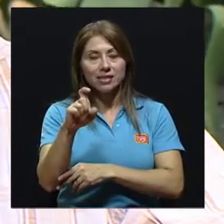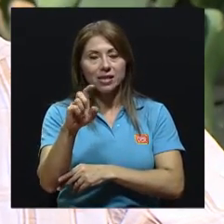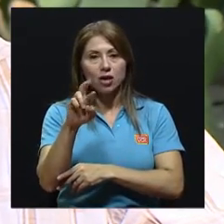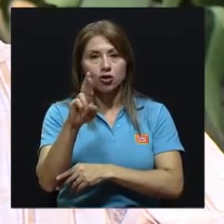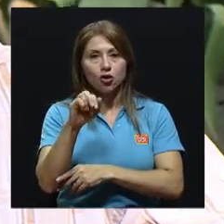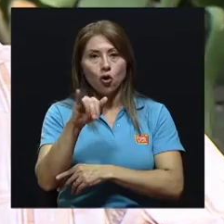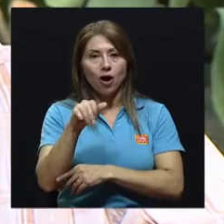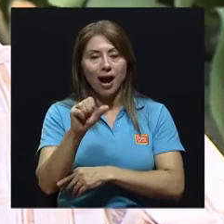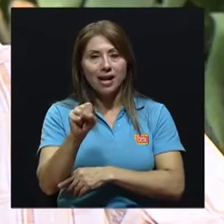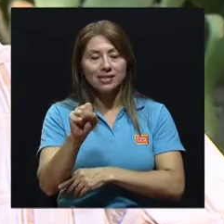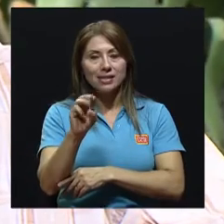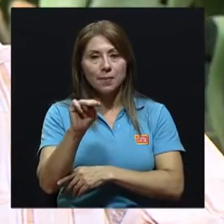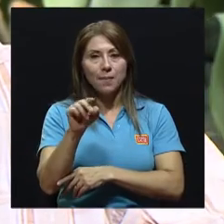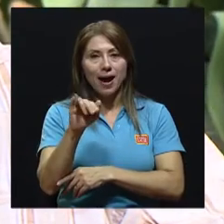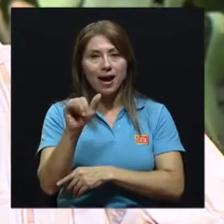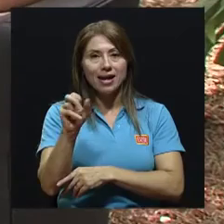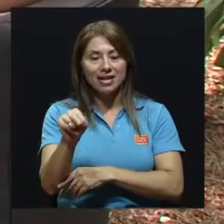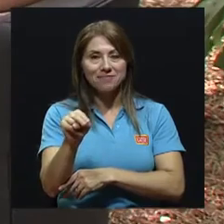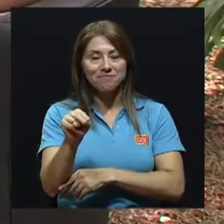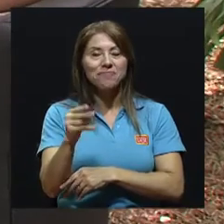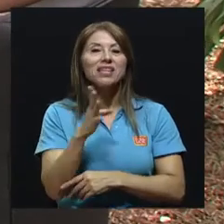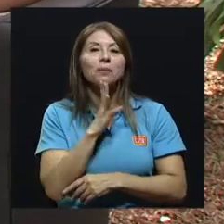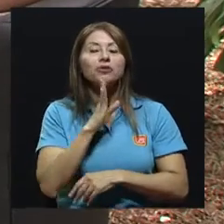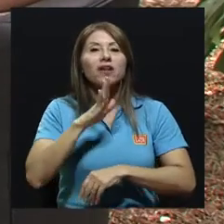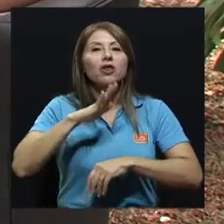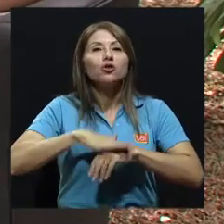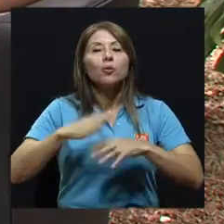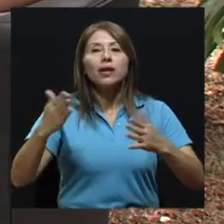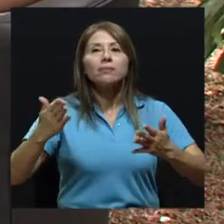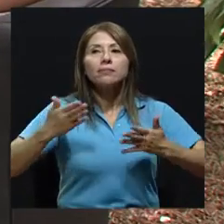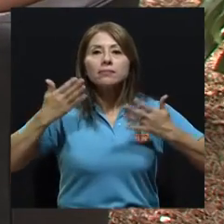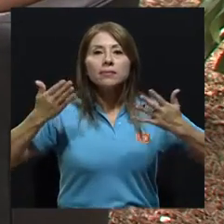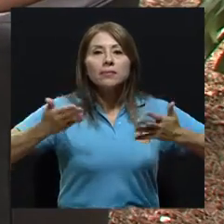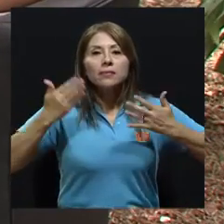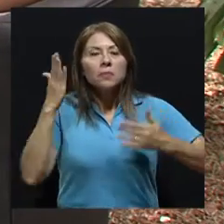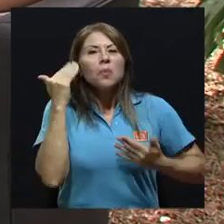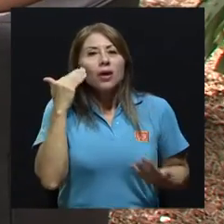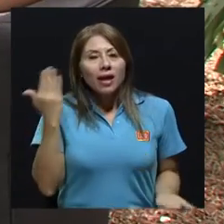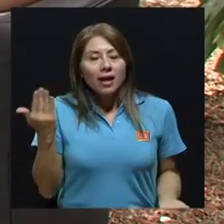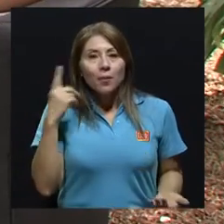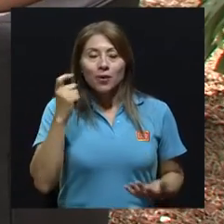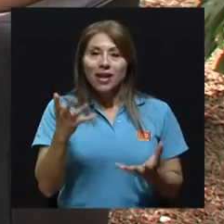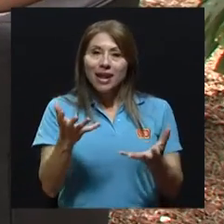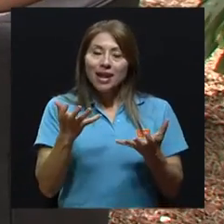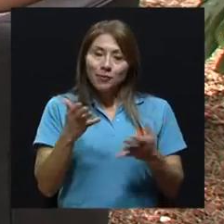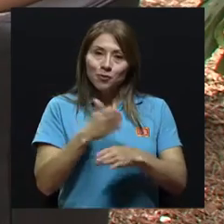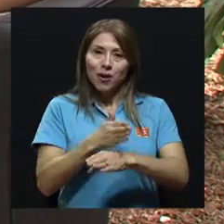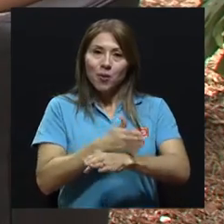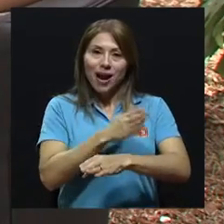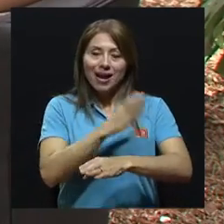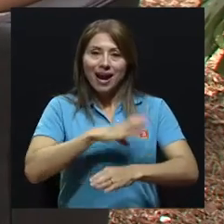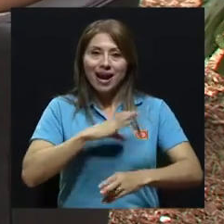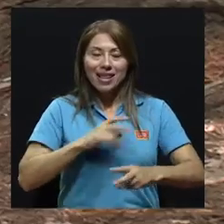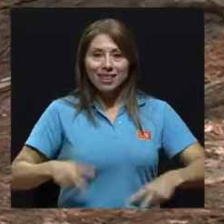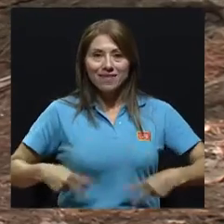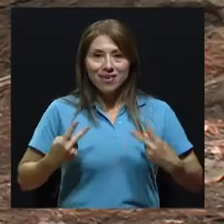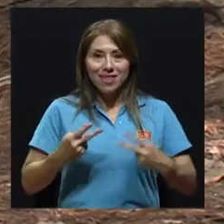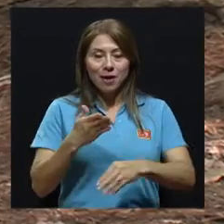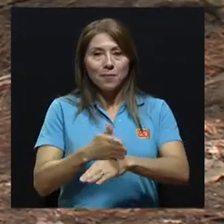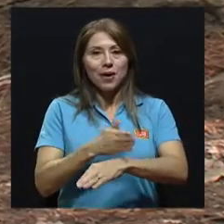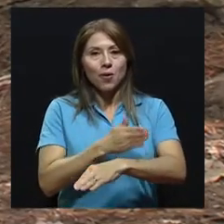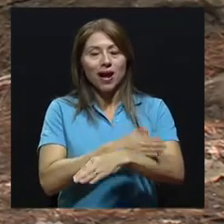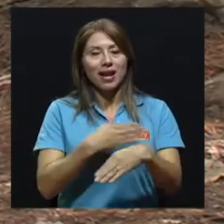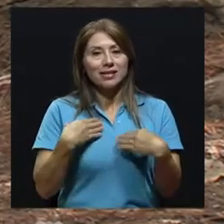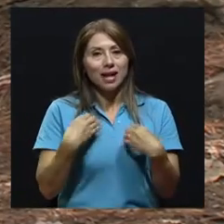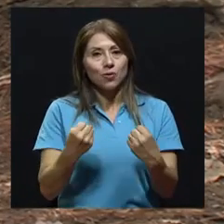acompaña. Y estamos conversando sobre el aire. ¿Y por qué? Bueno, porque queremos mejorar nuestra calidad de vida, mejorar nuestra salud, y el aire tiene